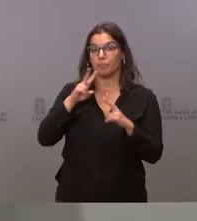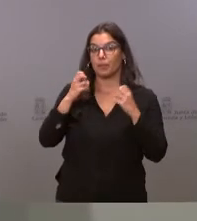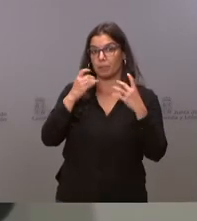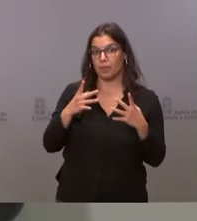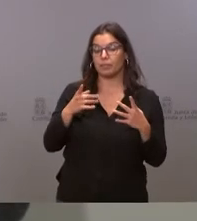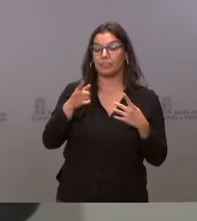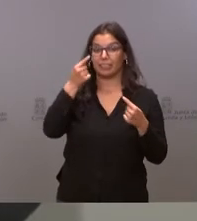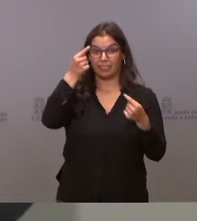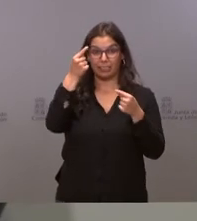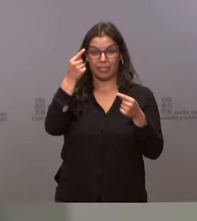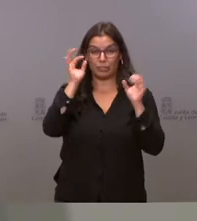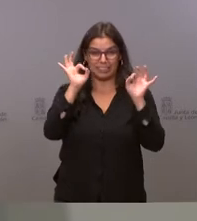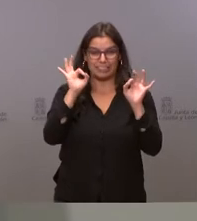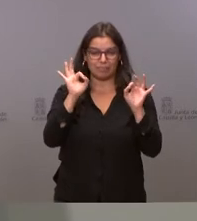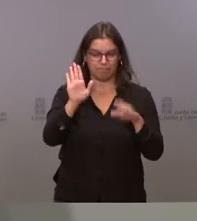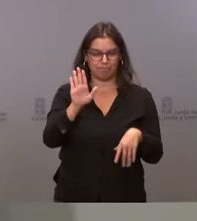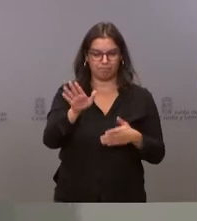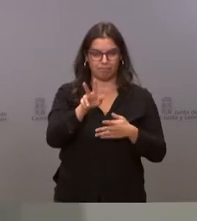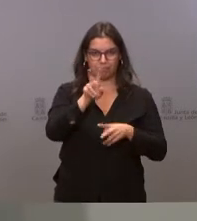datos concretos.